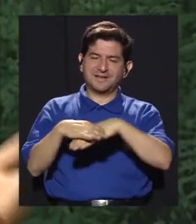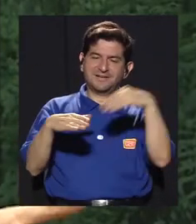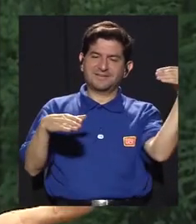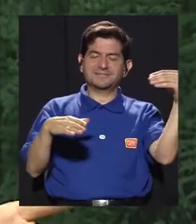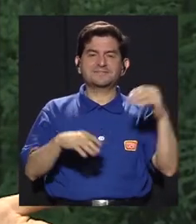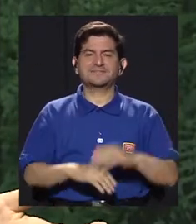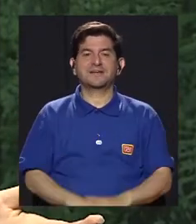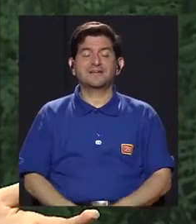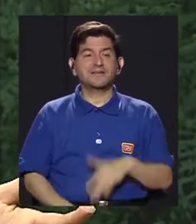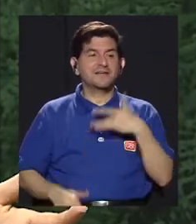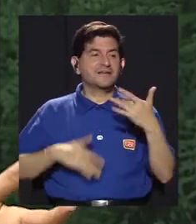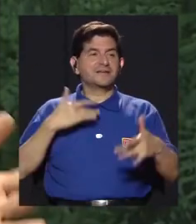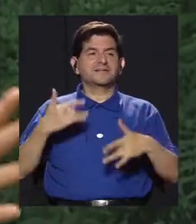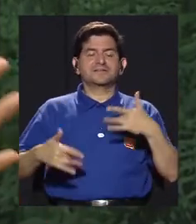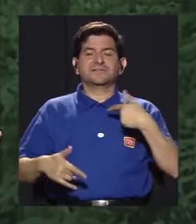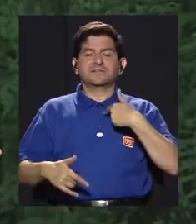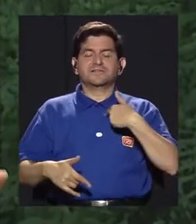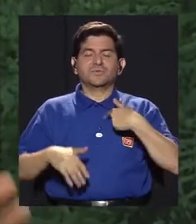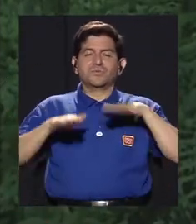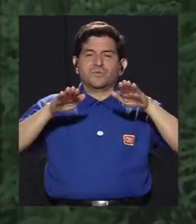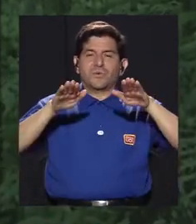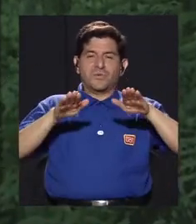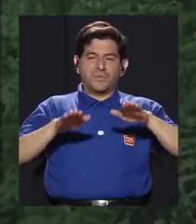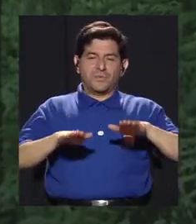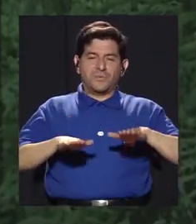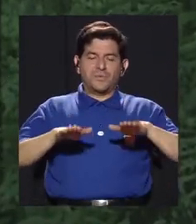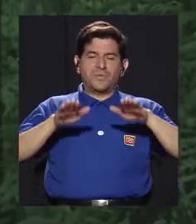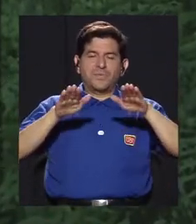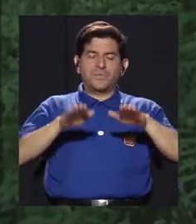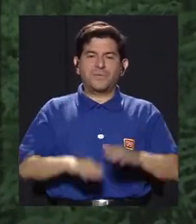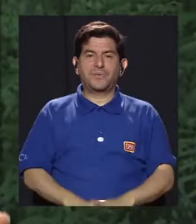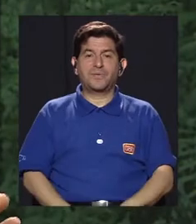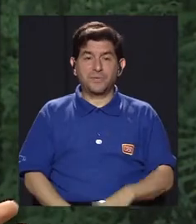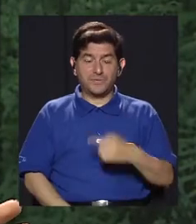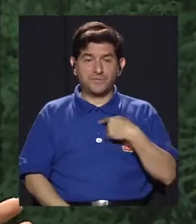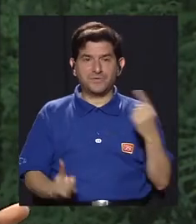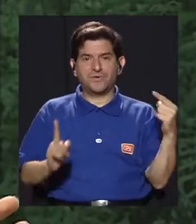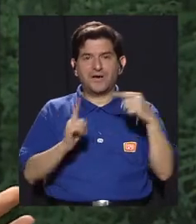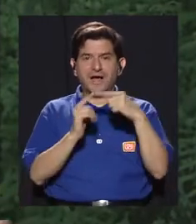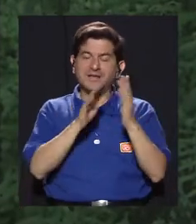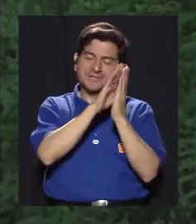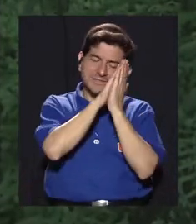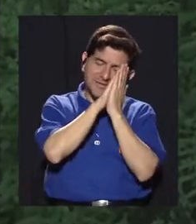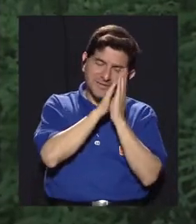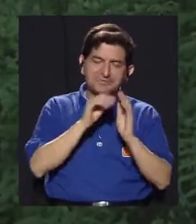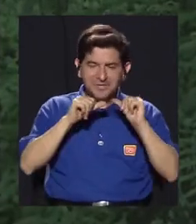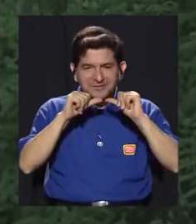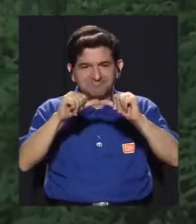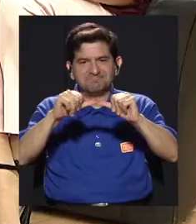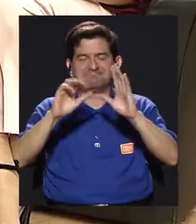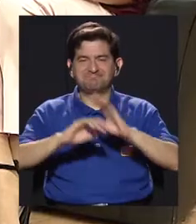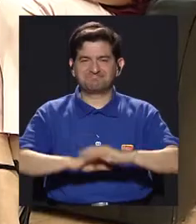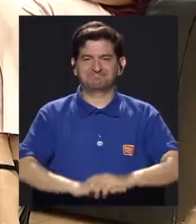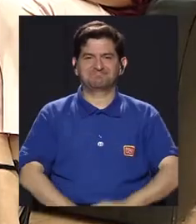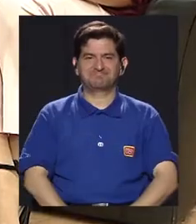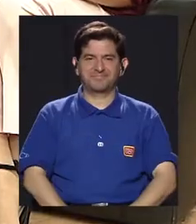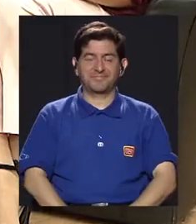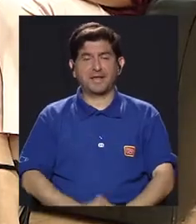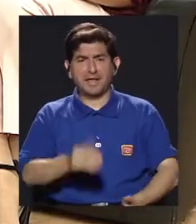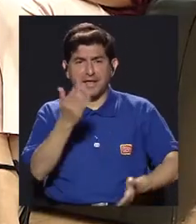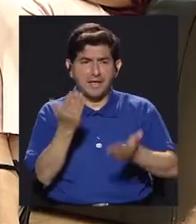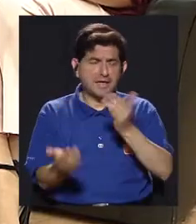de repente ya cuando salía de la clase era una sensación de estar mucho más relajada que la sensación me duraba por lo menos hasta que ya me iba a dormir, ¿verdad?